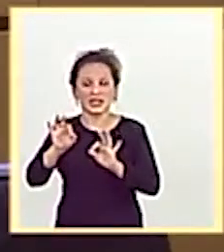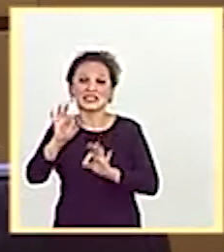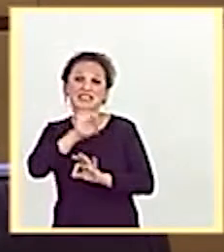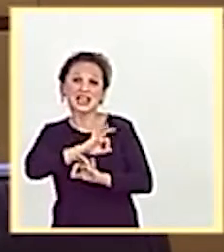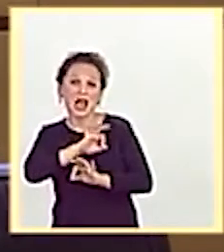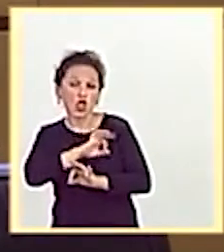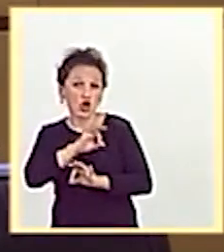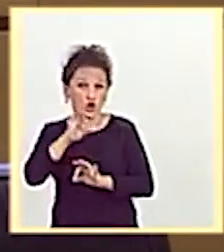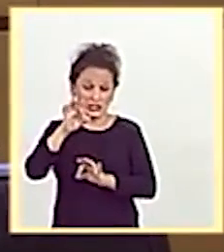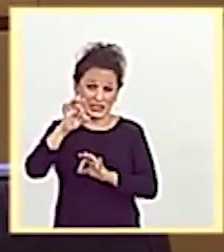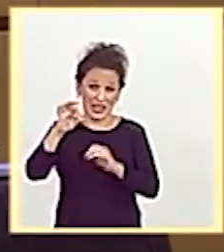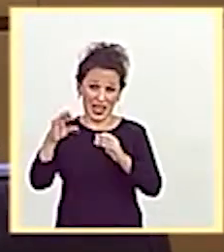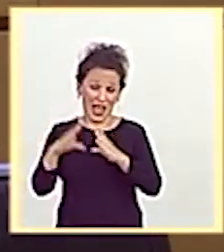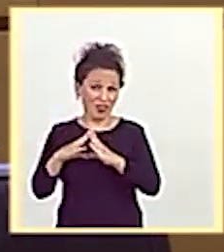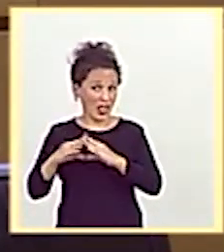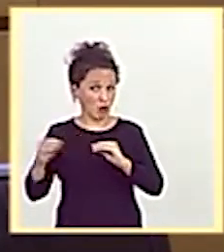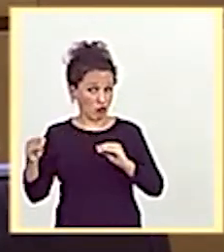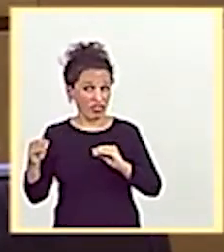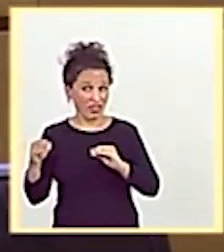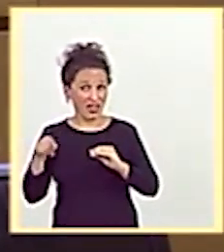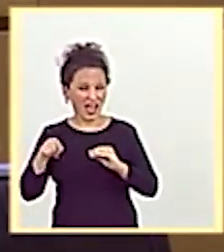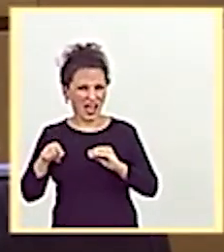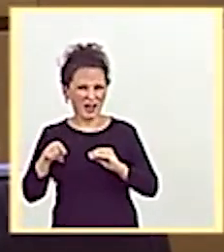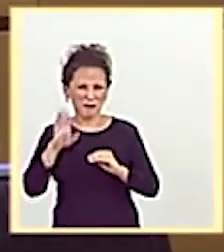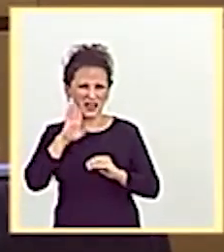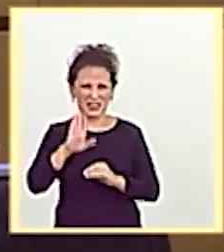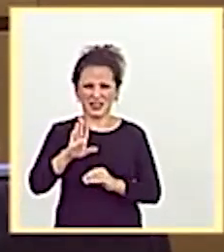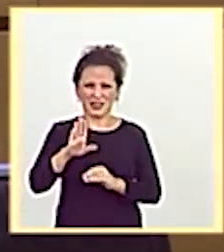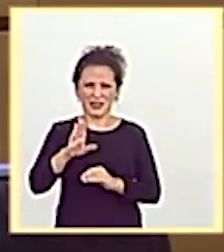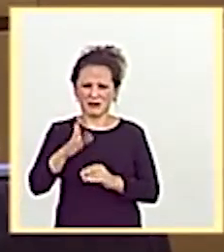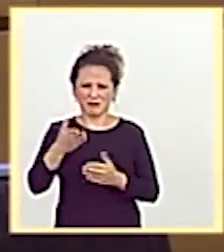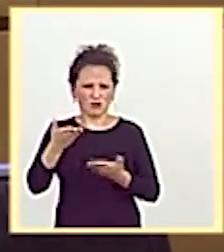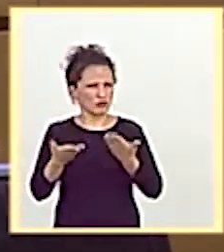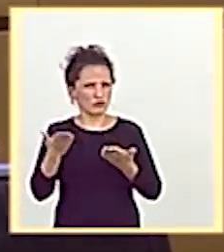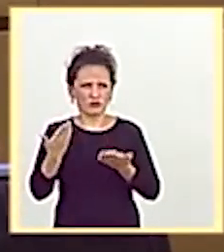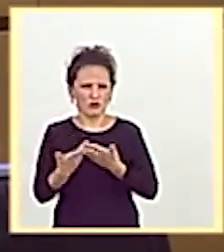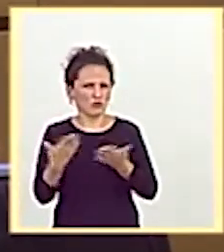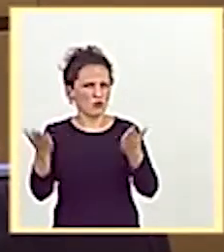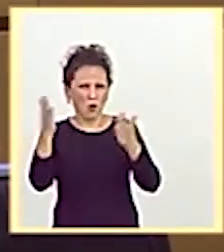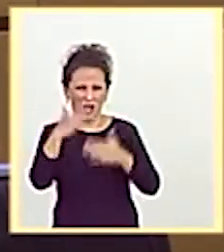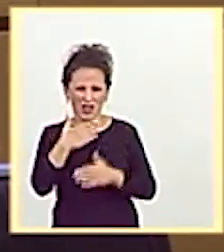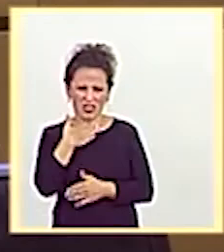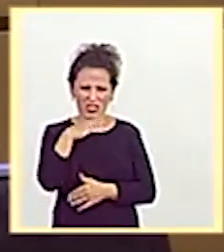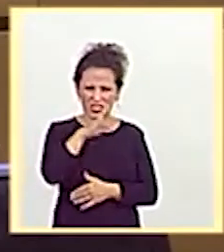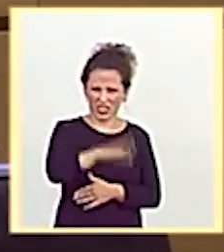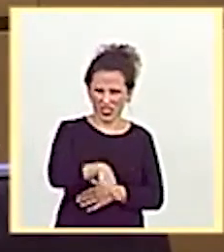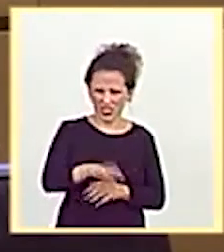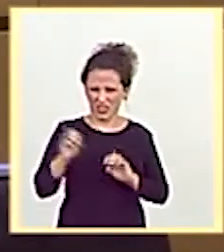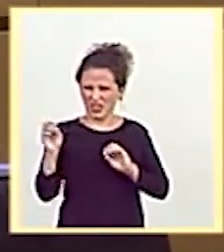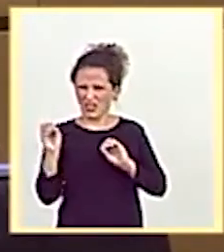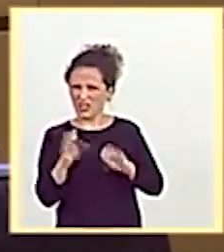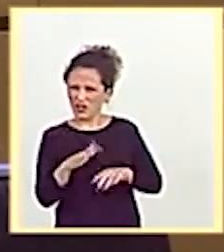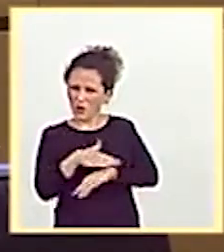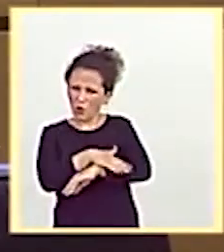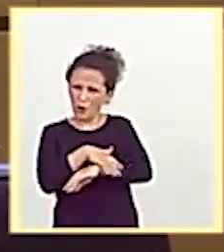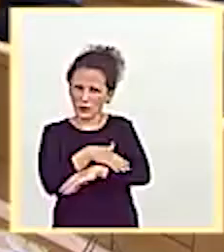es injustificable la desidia, la dejadez mostrada por el Gobierno de Andalucía.